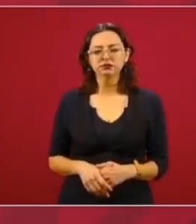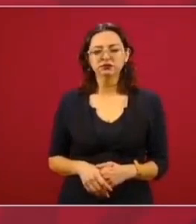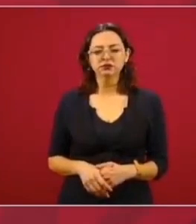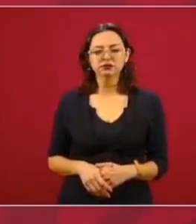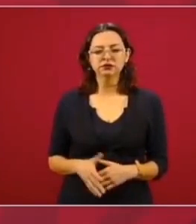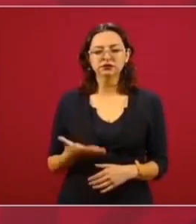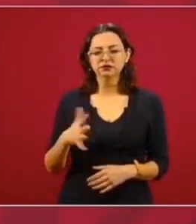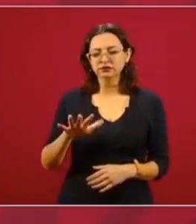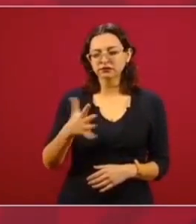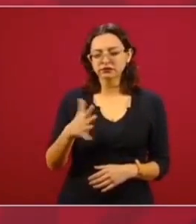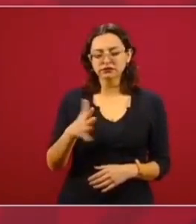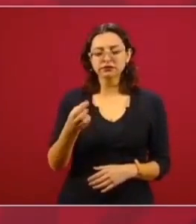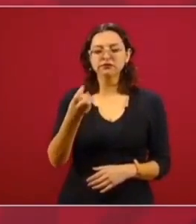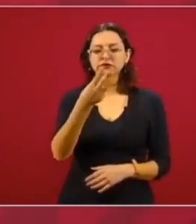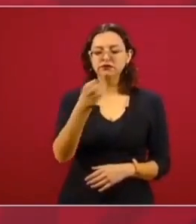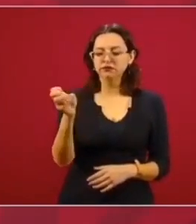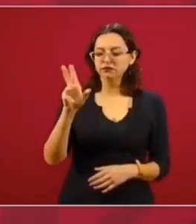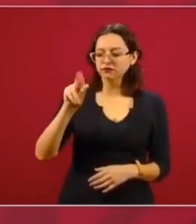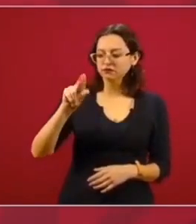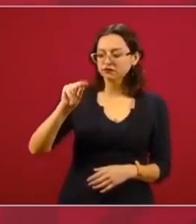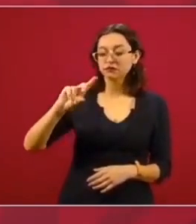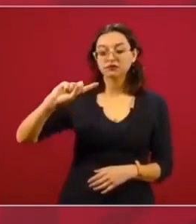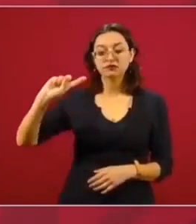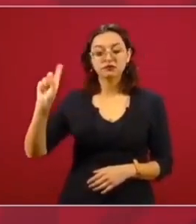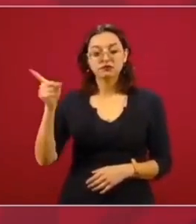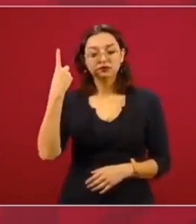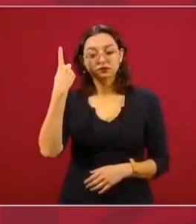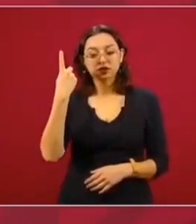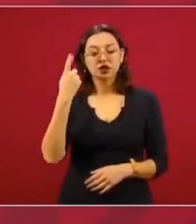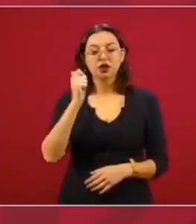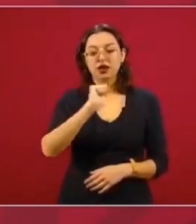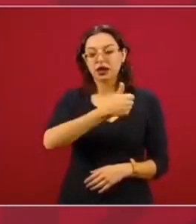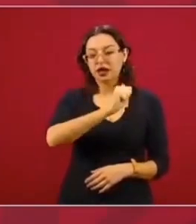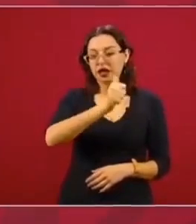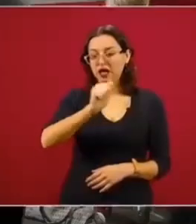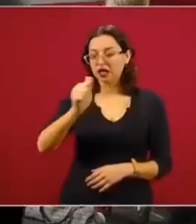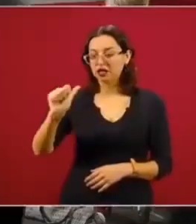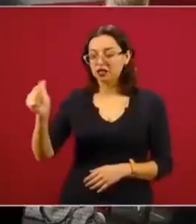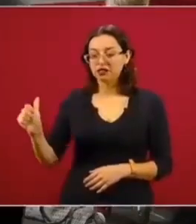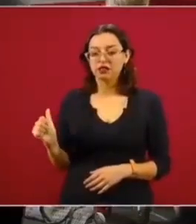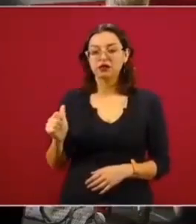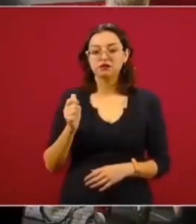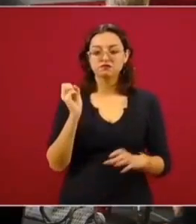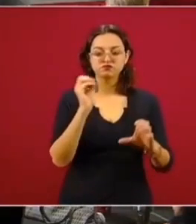380 dólares en promedio por envío,